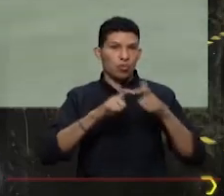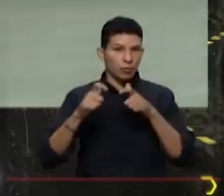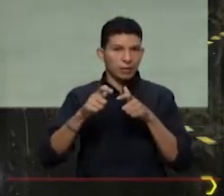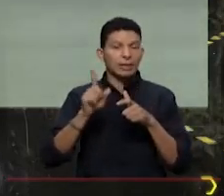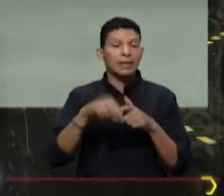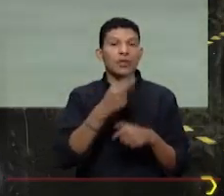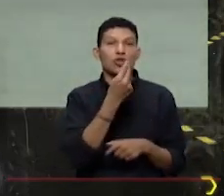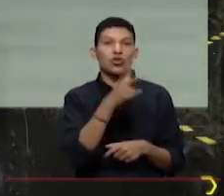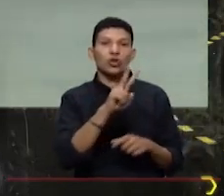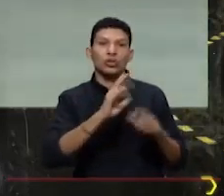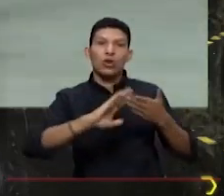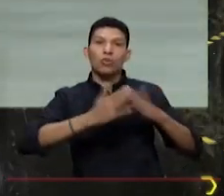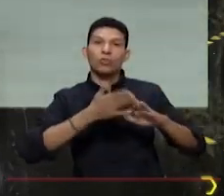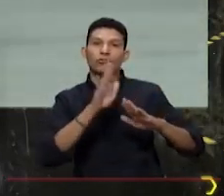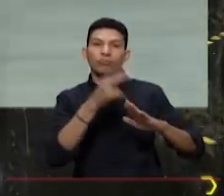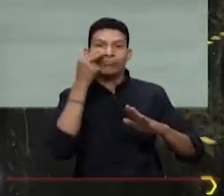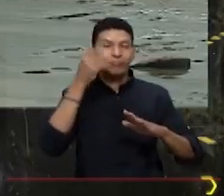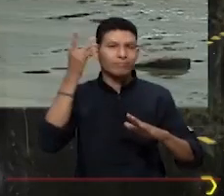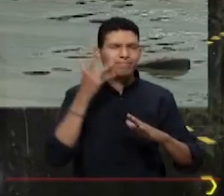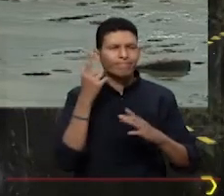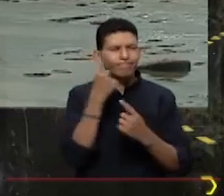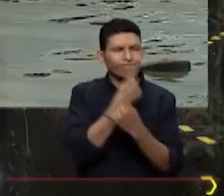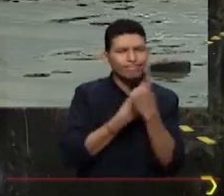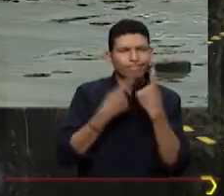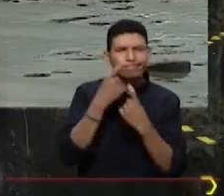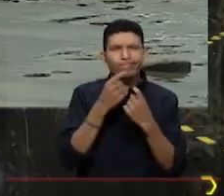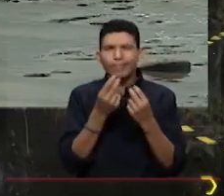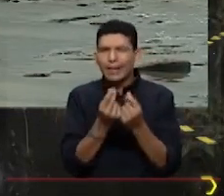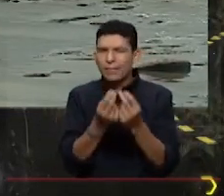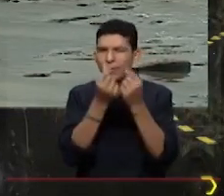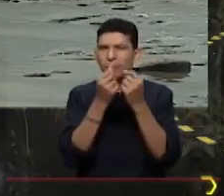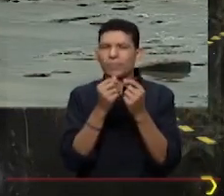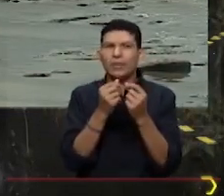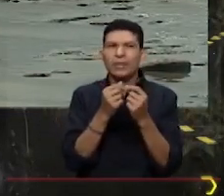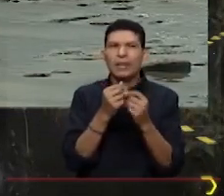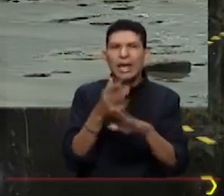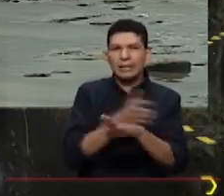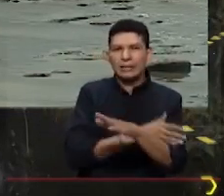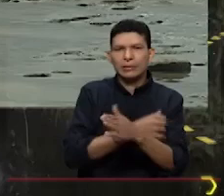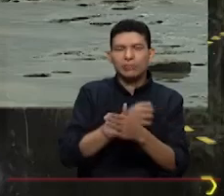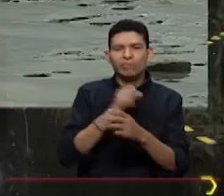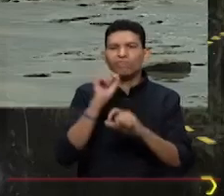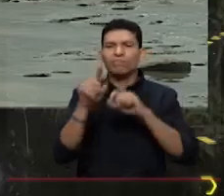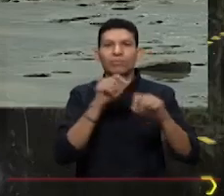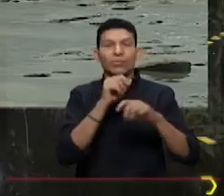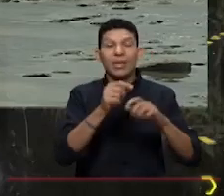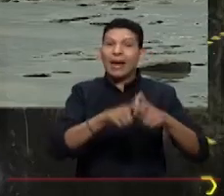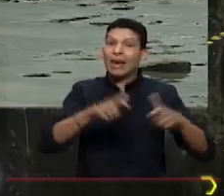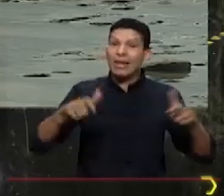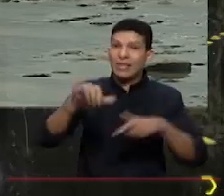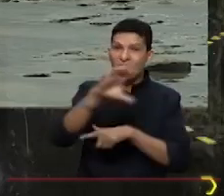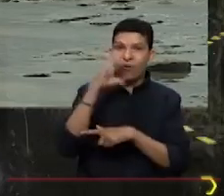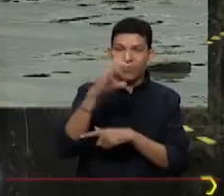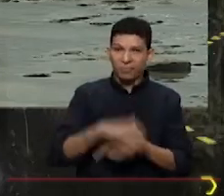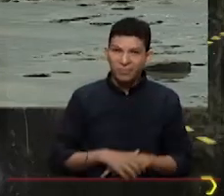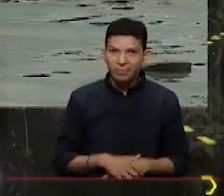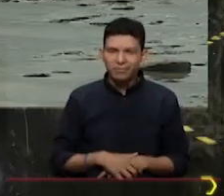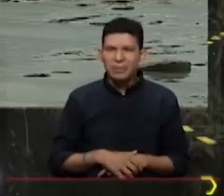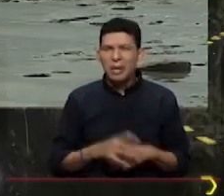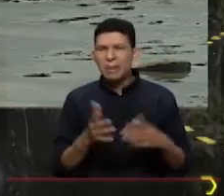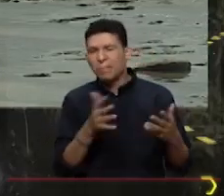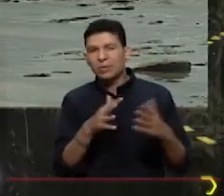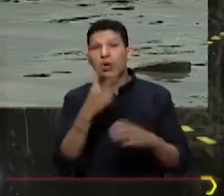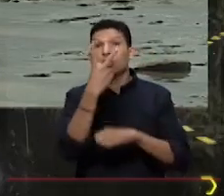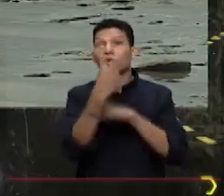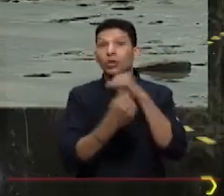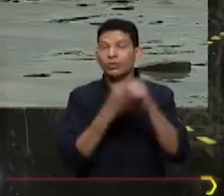indígenas. Haciendo el análisis rapidito, es la consulta previa más grande que se ha hecho en el país. Y se logró en cerca de dos